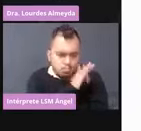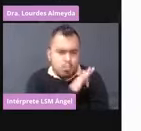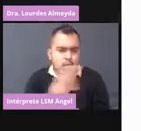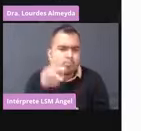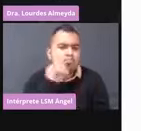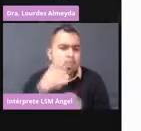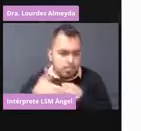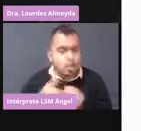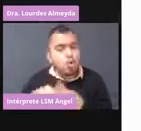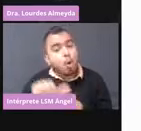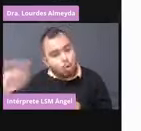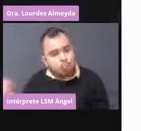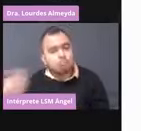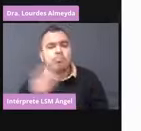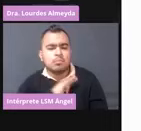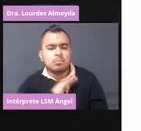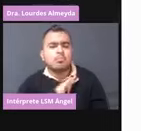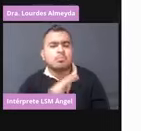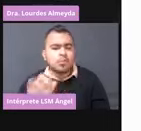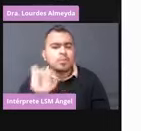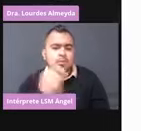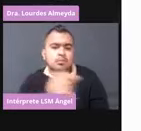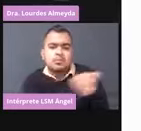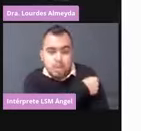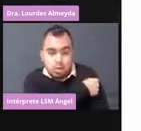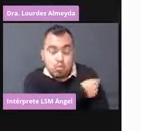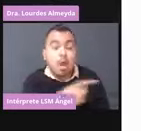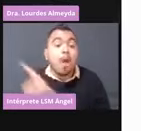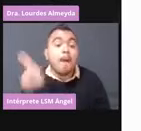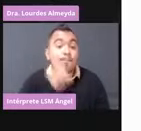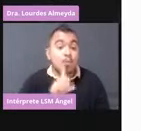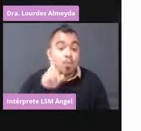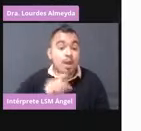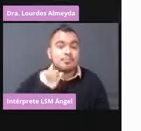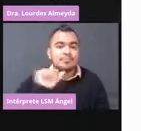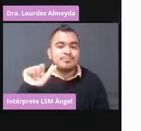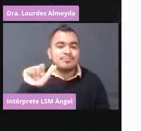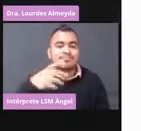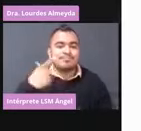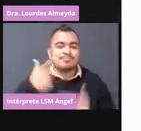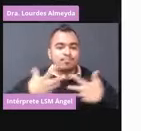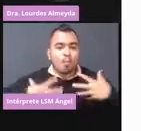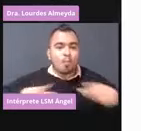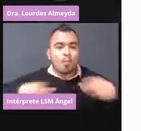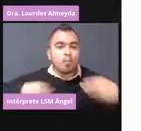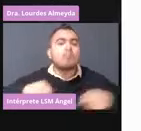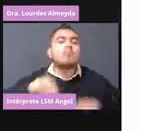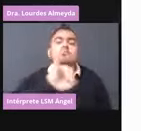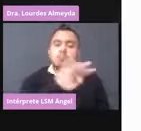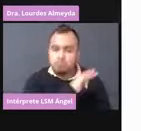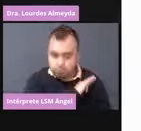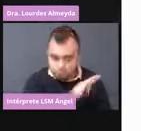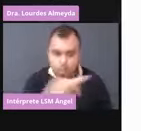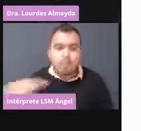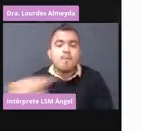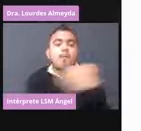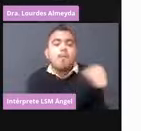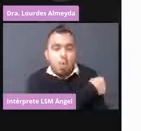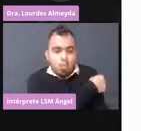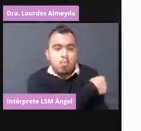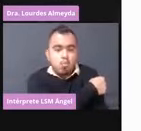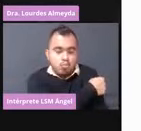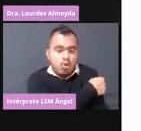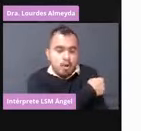ponerse la vacuna y en mujeres lactando puede administrarse la vacuna. Siempre le decimos a la